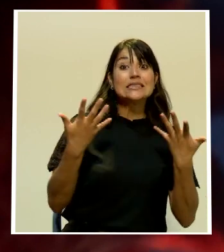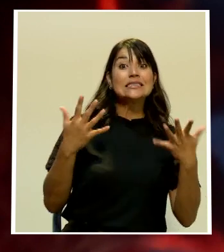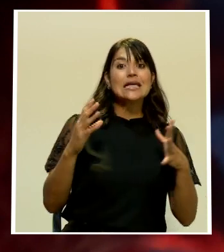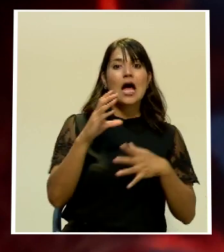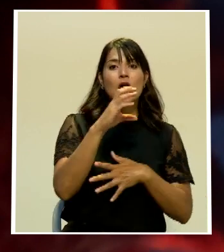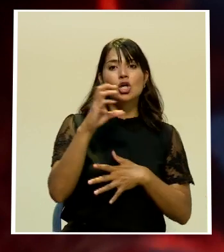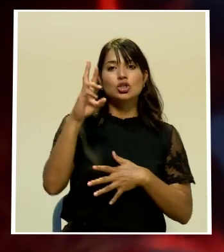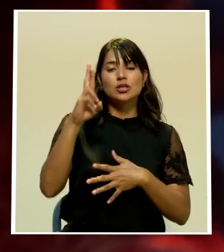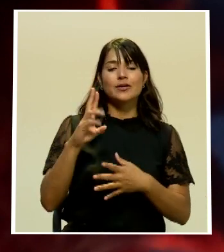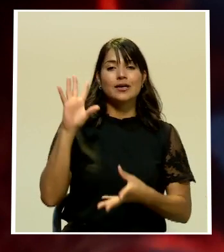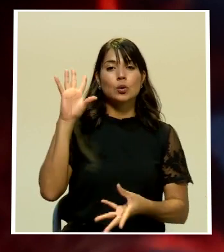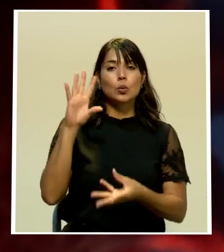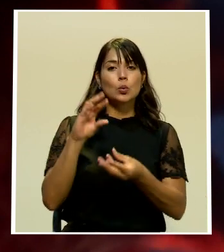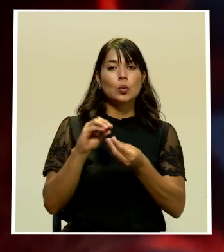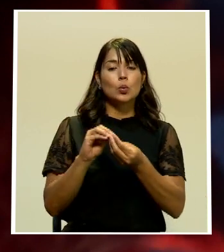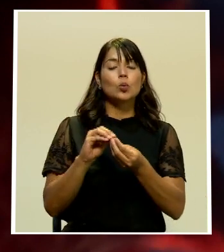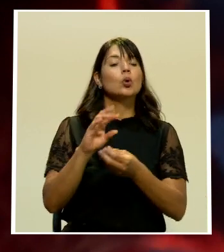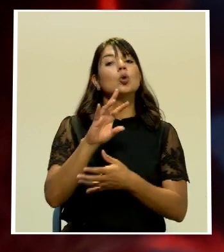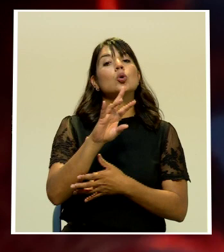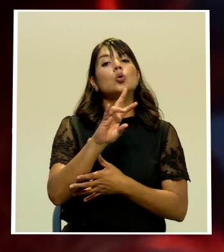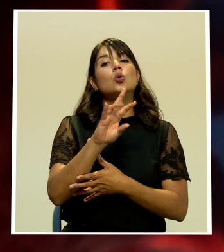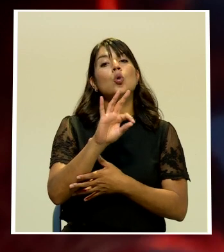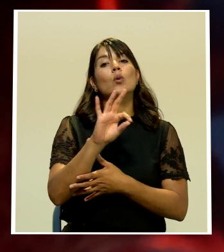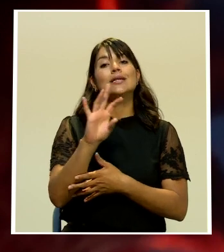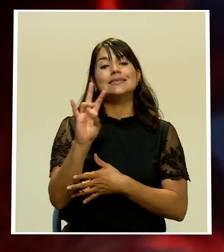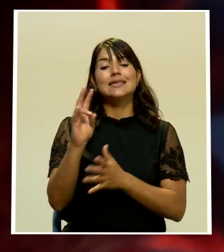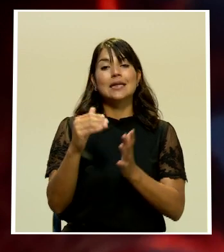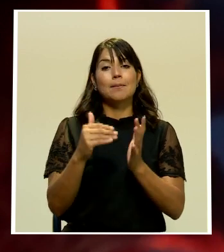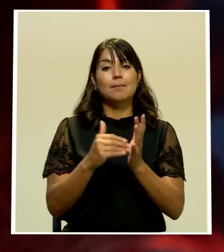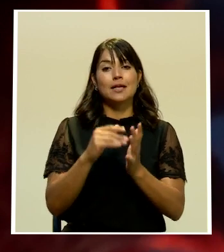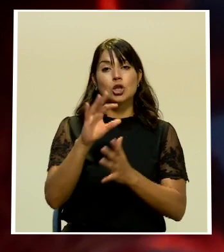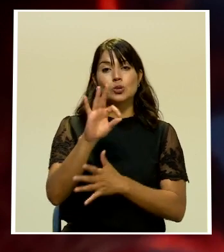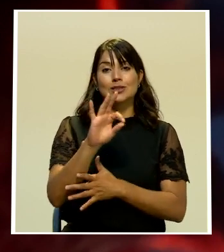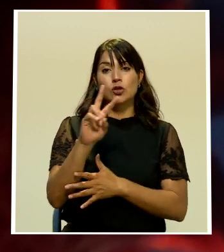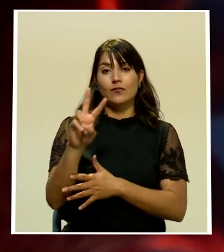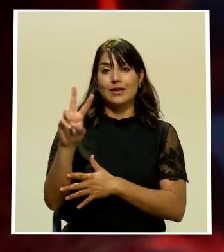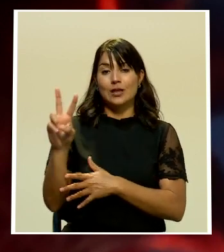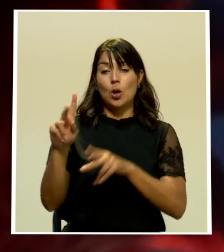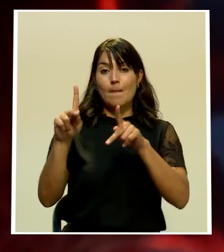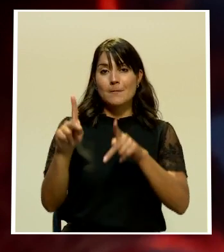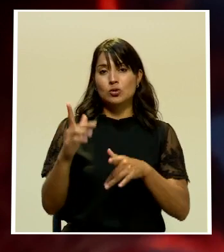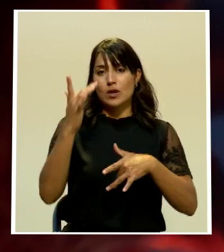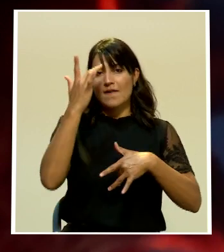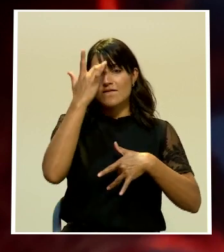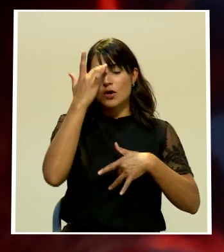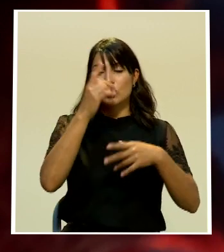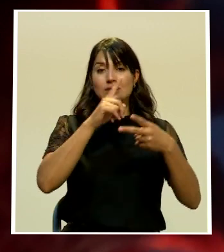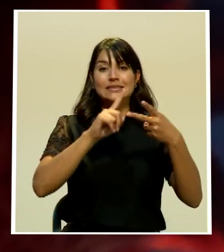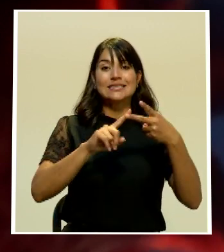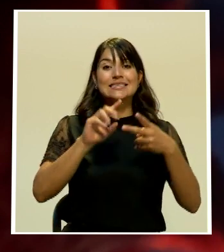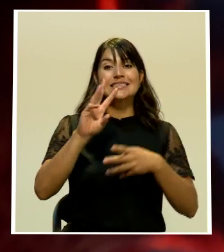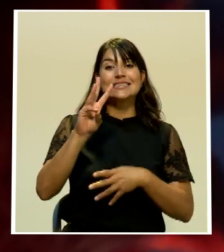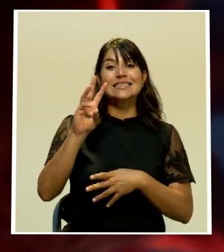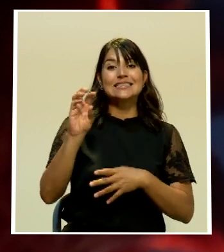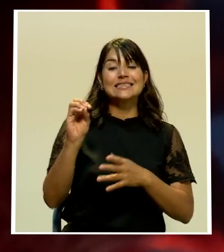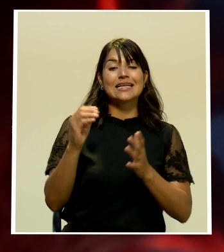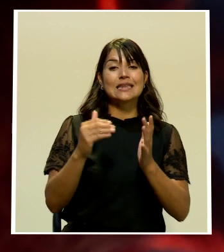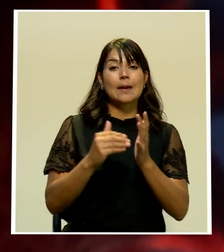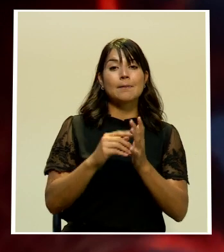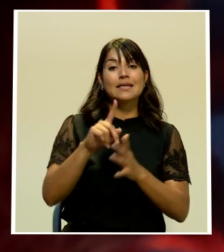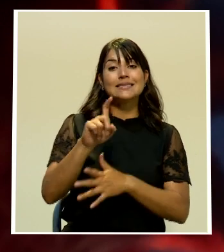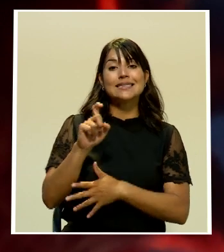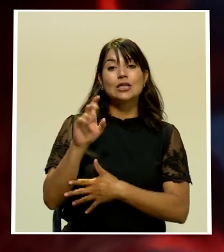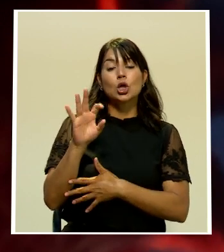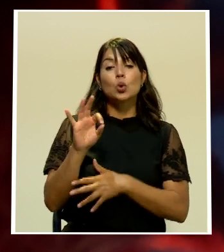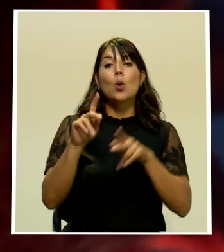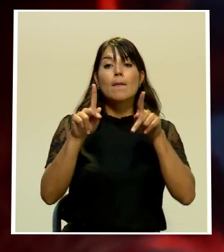de 97.922 casos confirmados y hay 60.109 personas